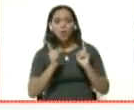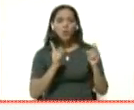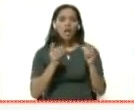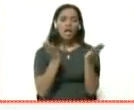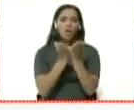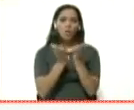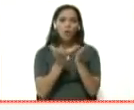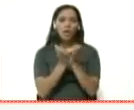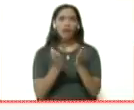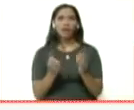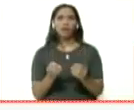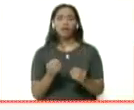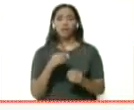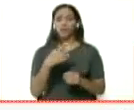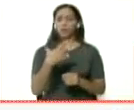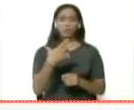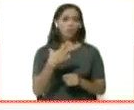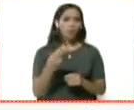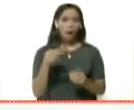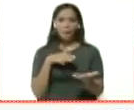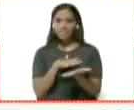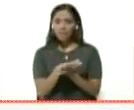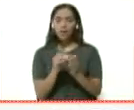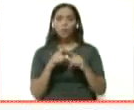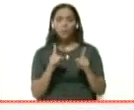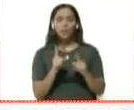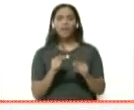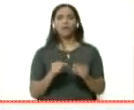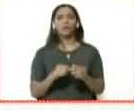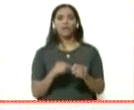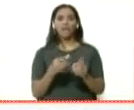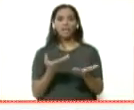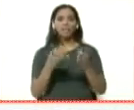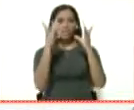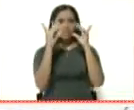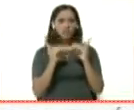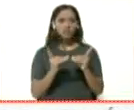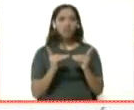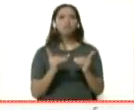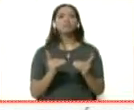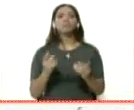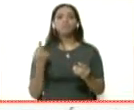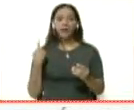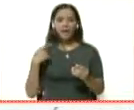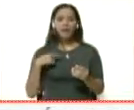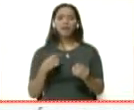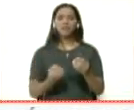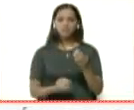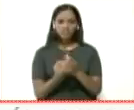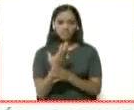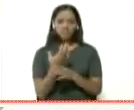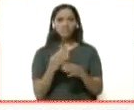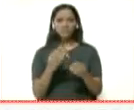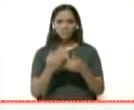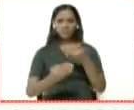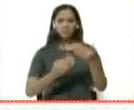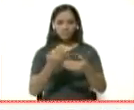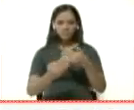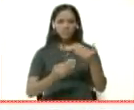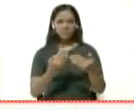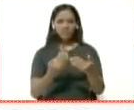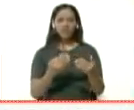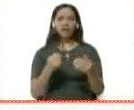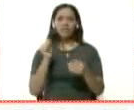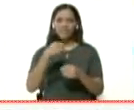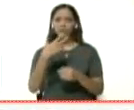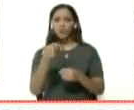Eso todavía no ha ocurrido, pero bueno, esas medidas van a ir apareciendo a medida que vaya avanzando o